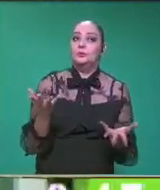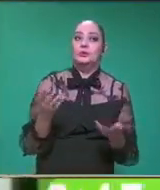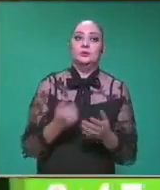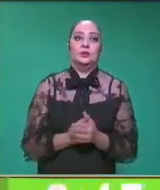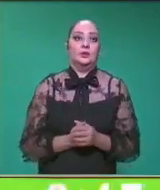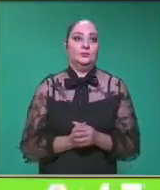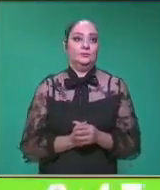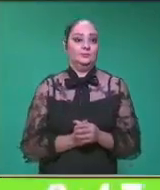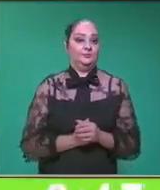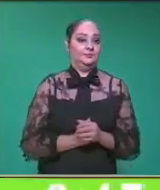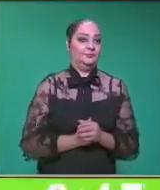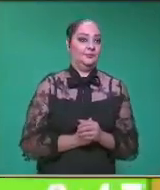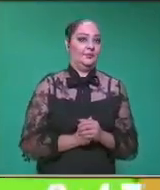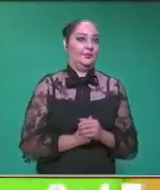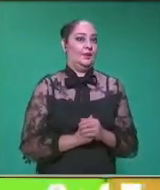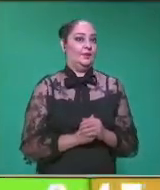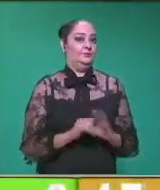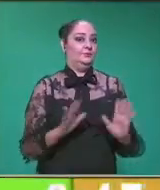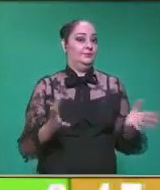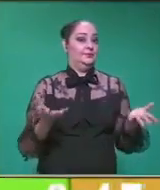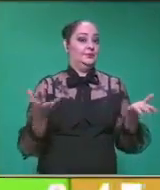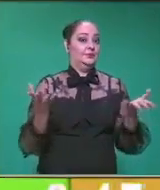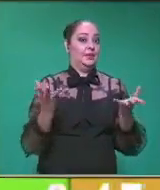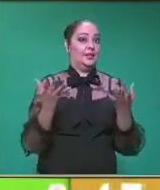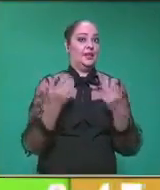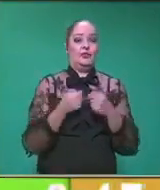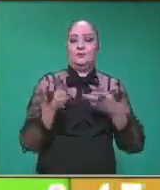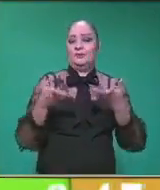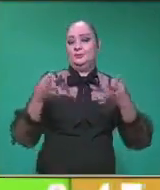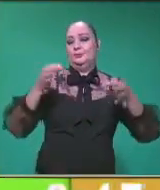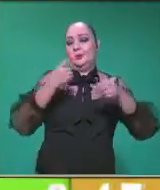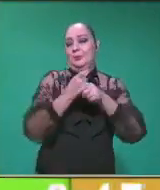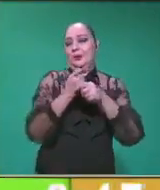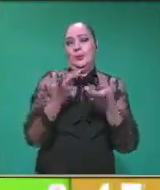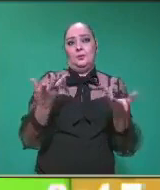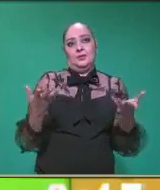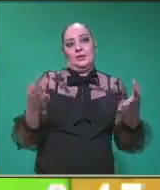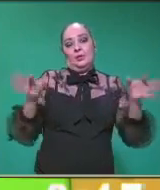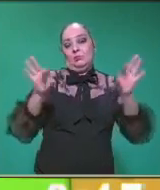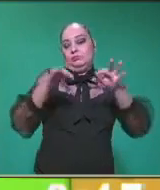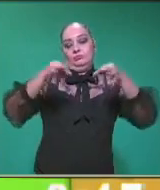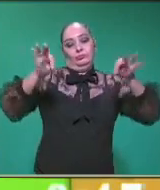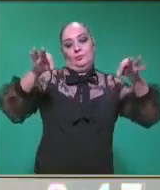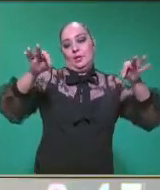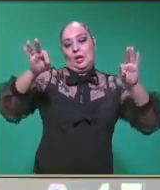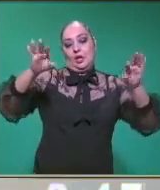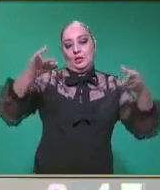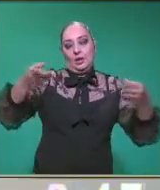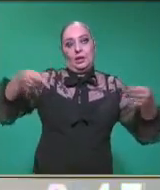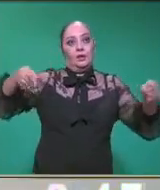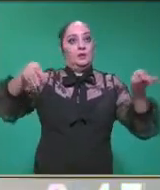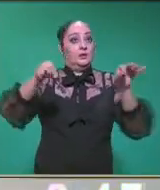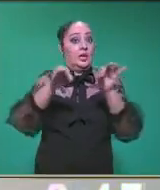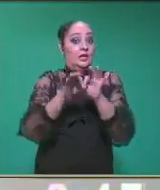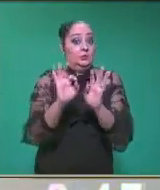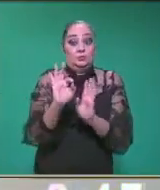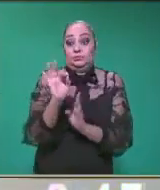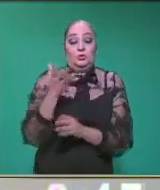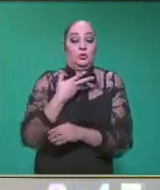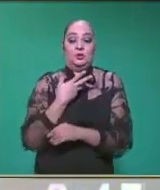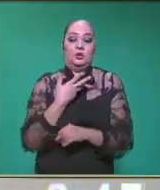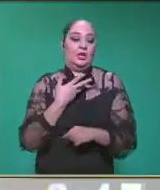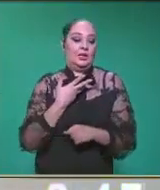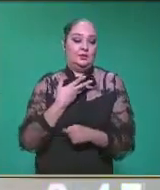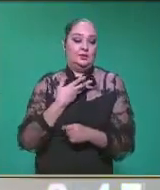formar de esta manera, profe. Ok, a un pañuelo. Toma un pañuelo. Si no tienes un pañuelito por ahí,